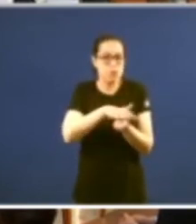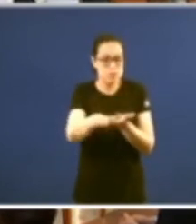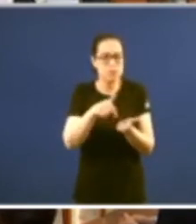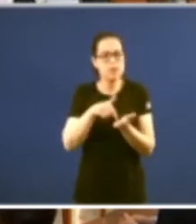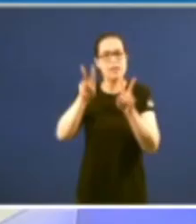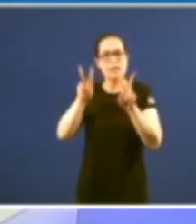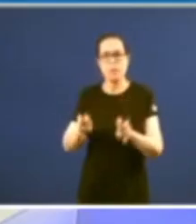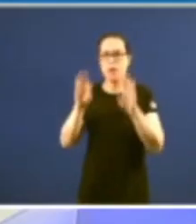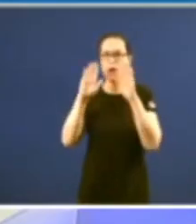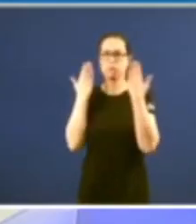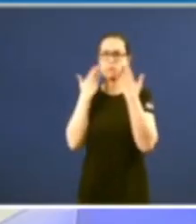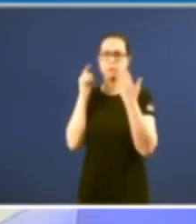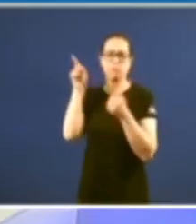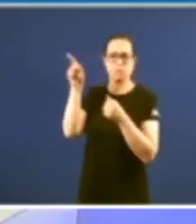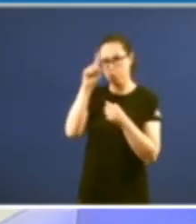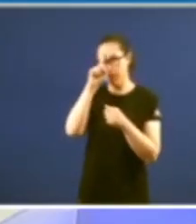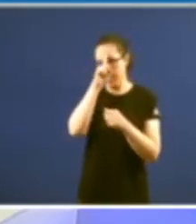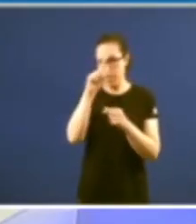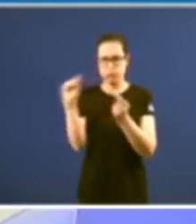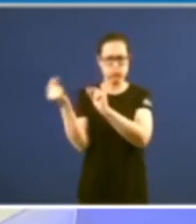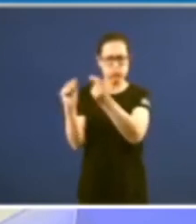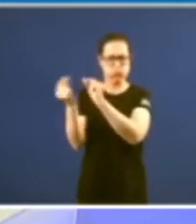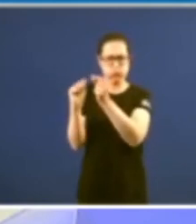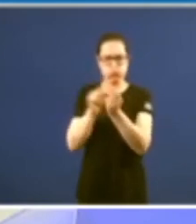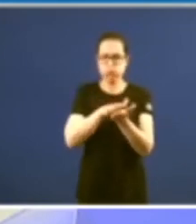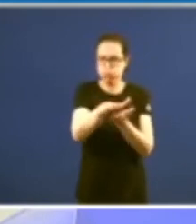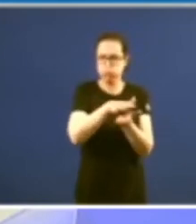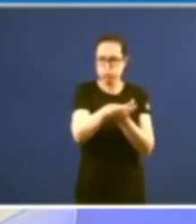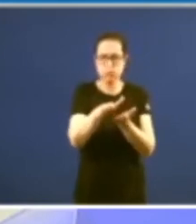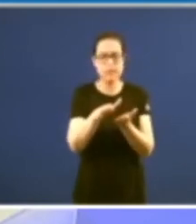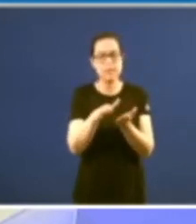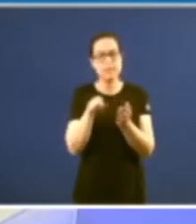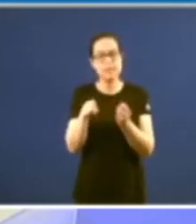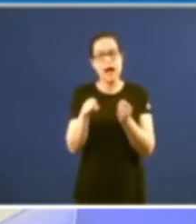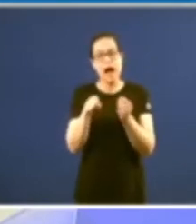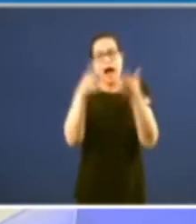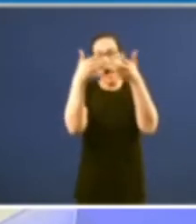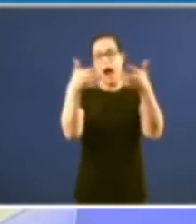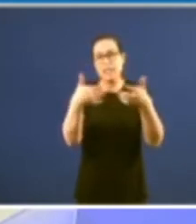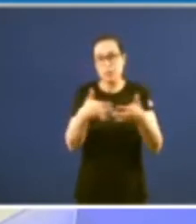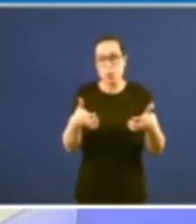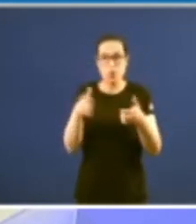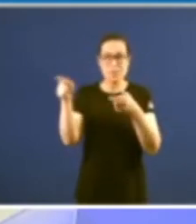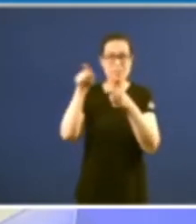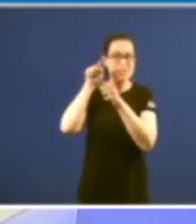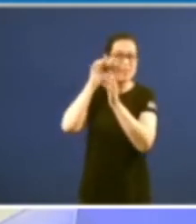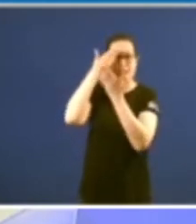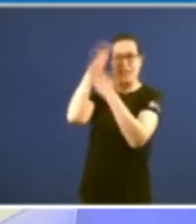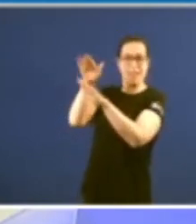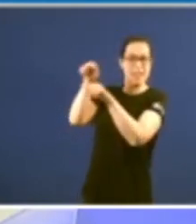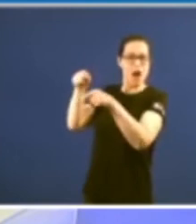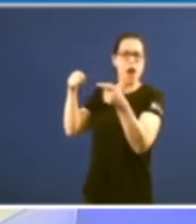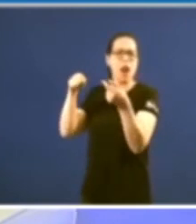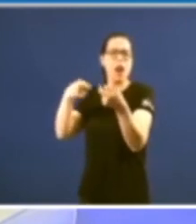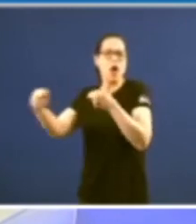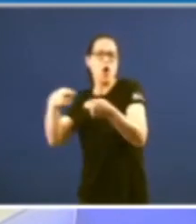con varios artigos criticando esas negociacións que acabarían construindo o